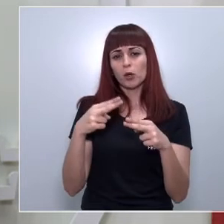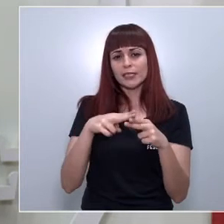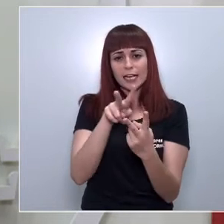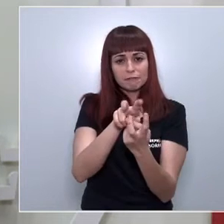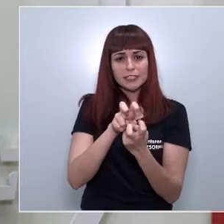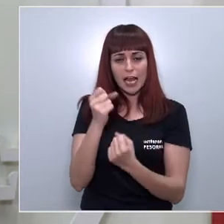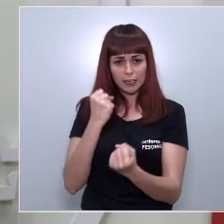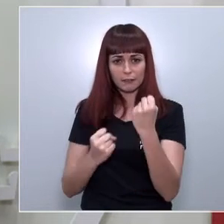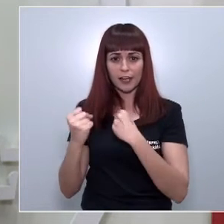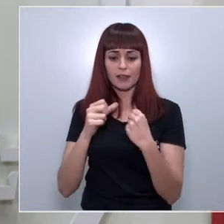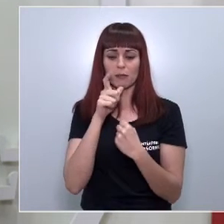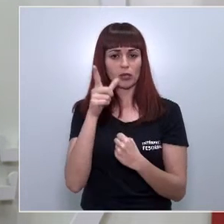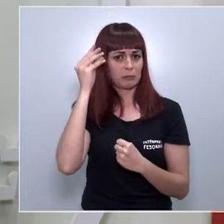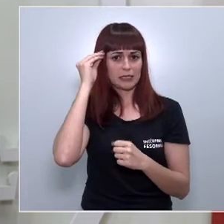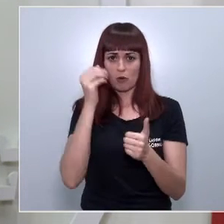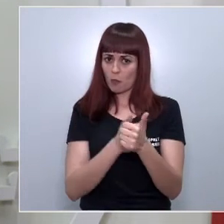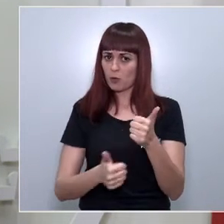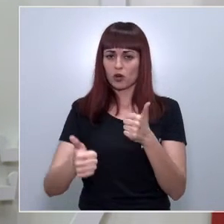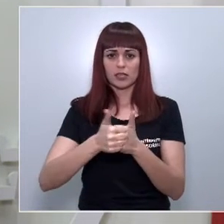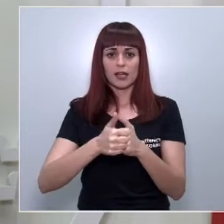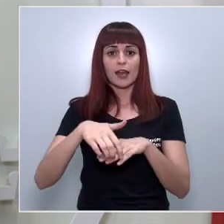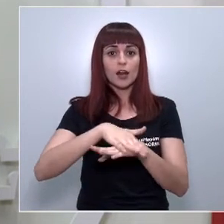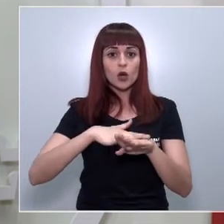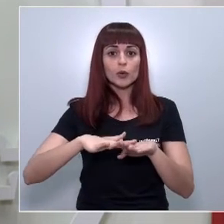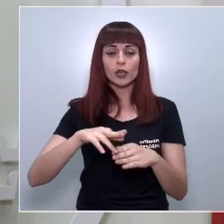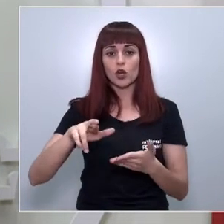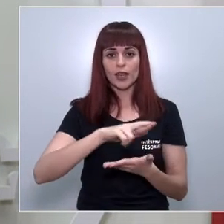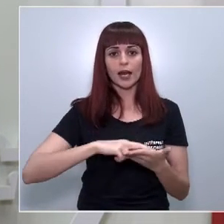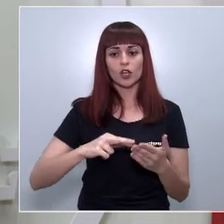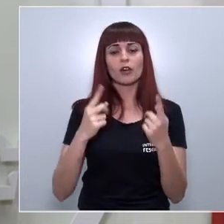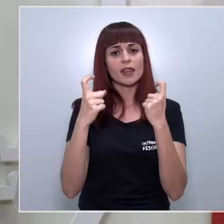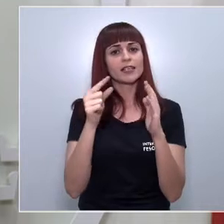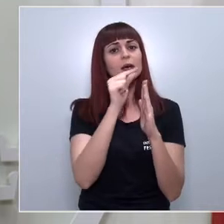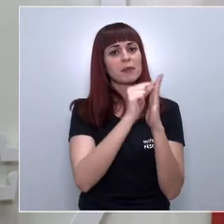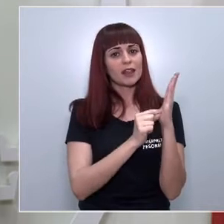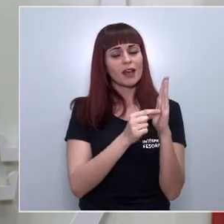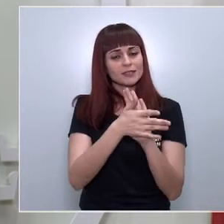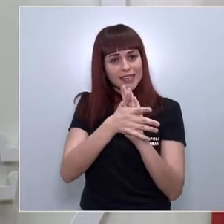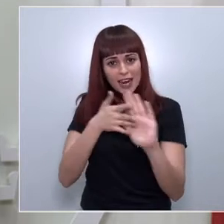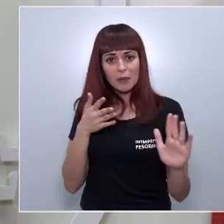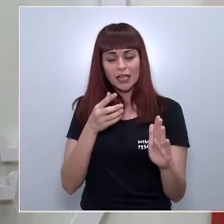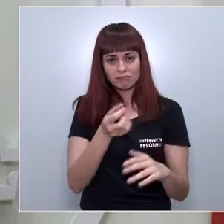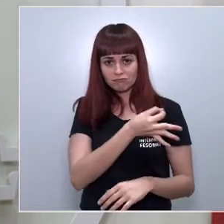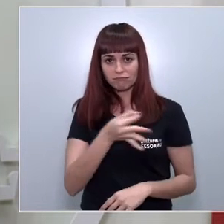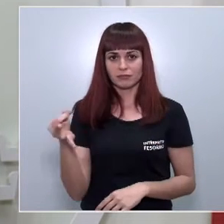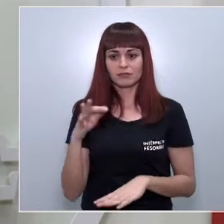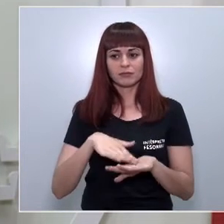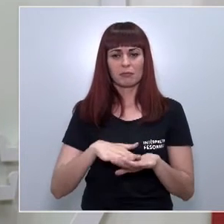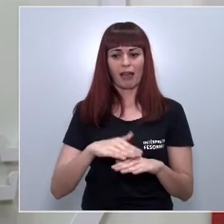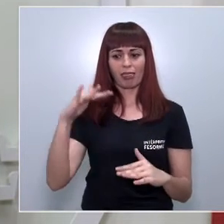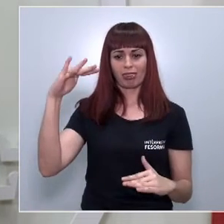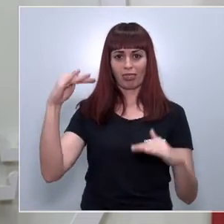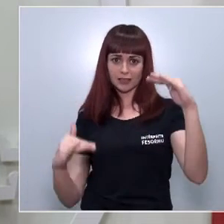porque consideramos prioritario que el Gobierno de la Nación adopte medidas rápidas y eficaces que reduzcan las